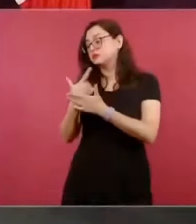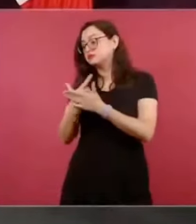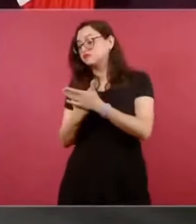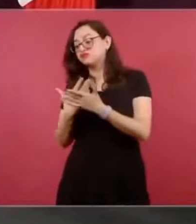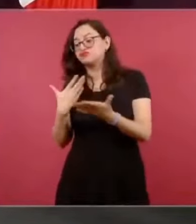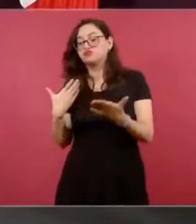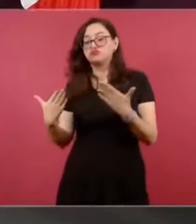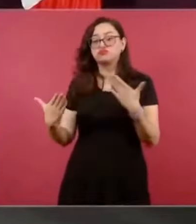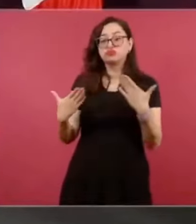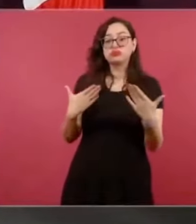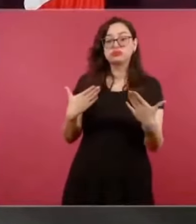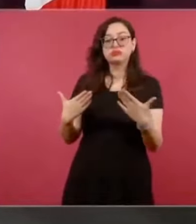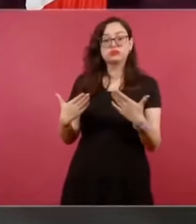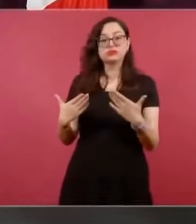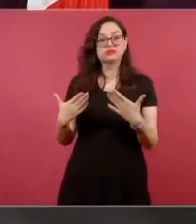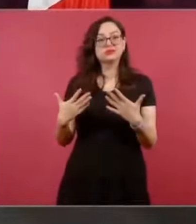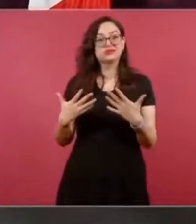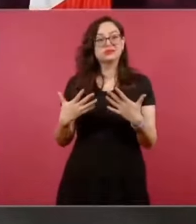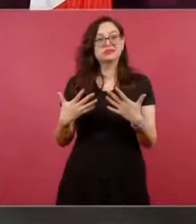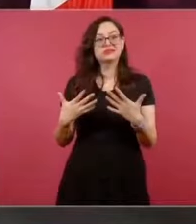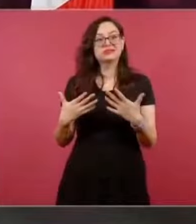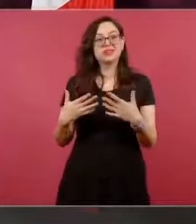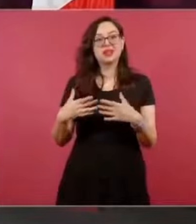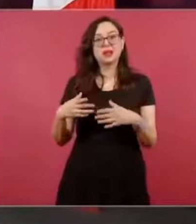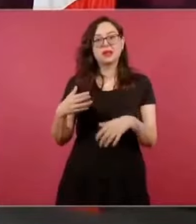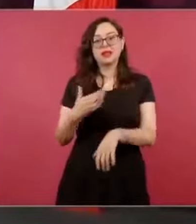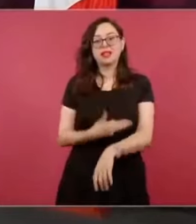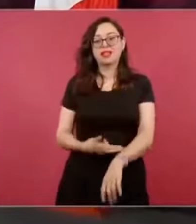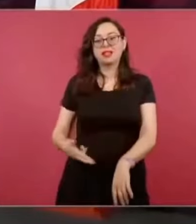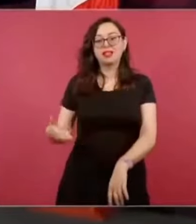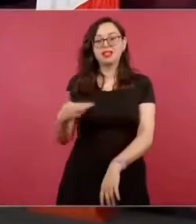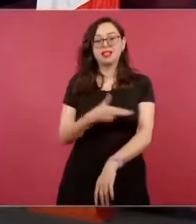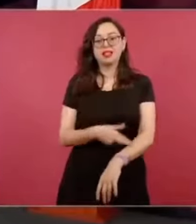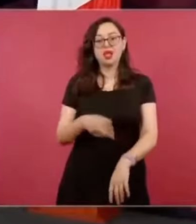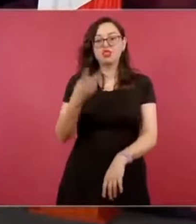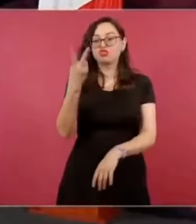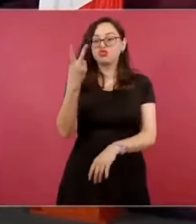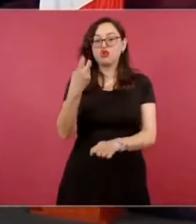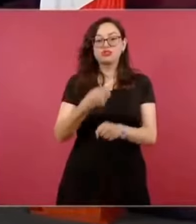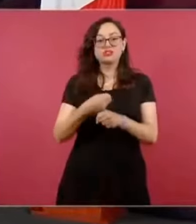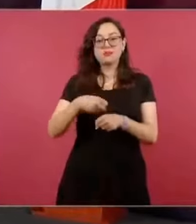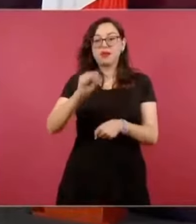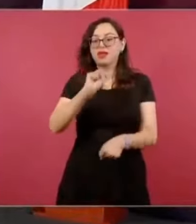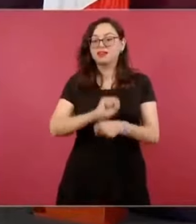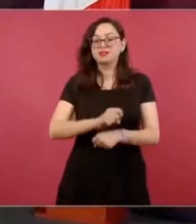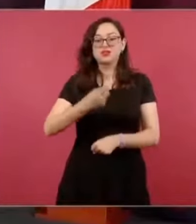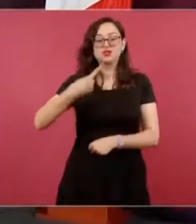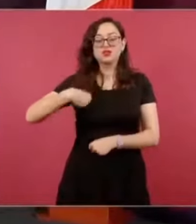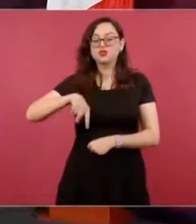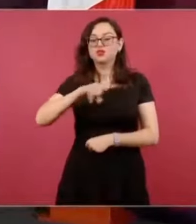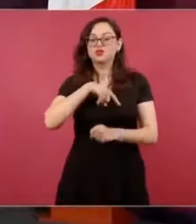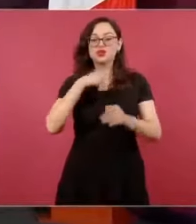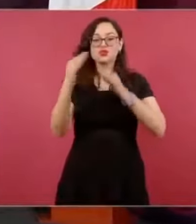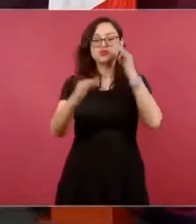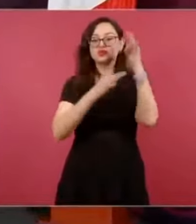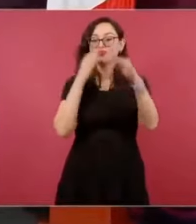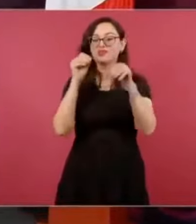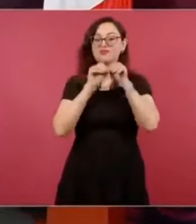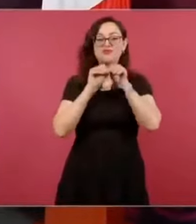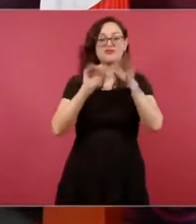a dos semanas sin nada. Al mismo tiempo que estaba